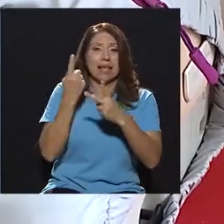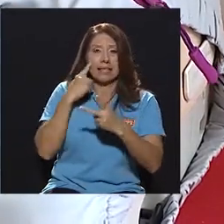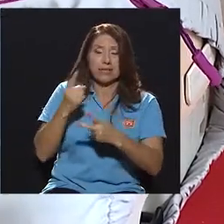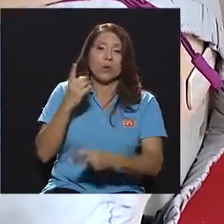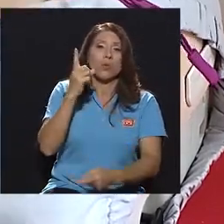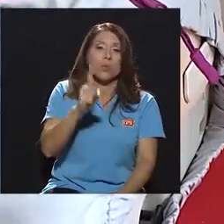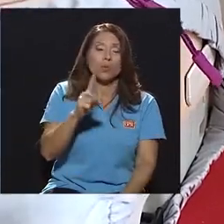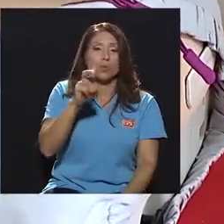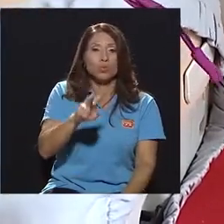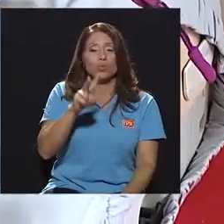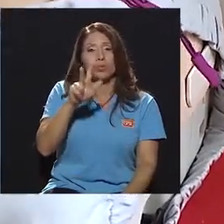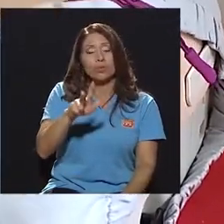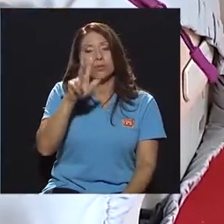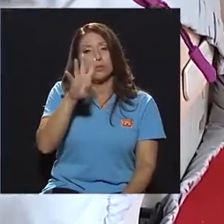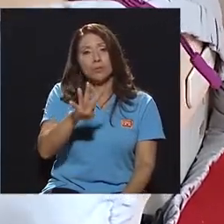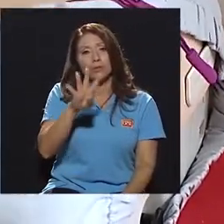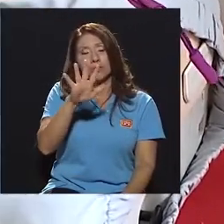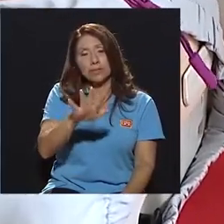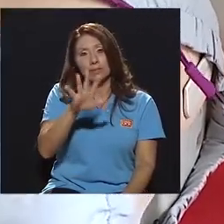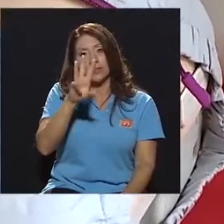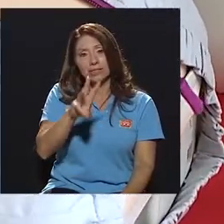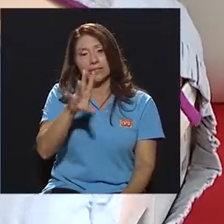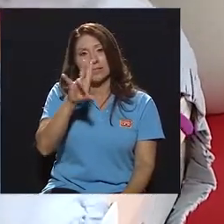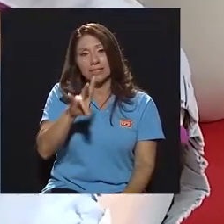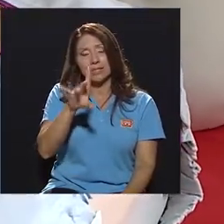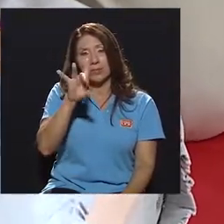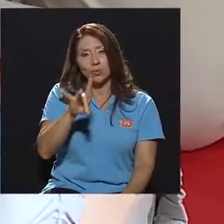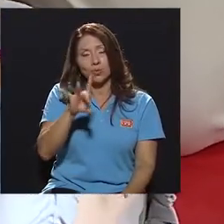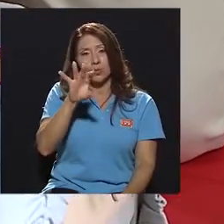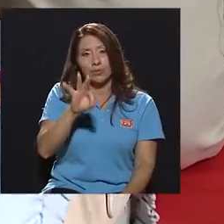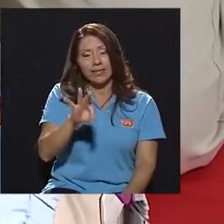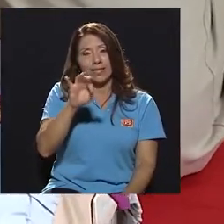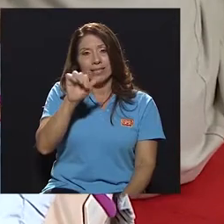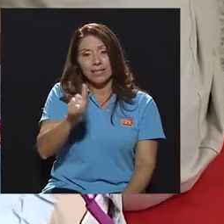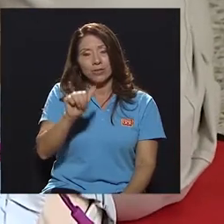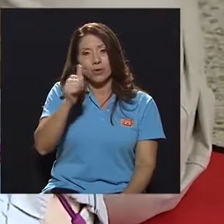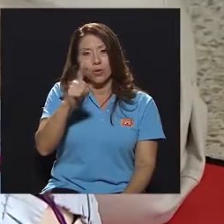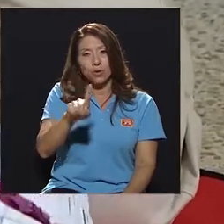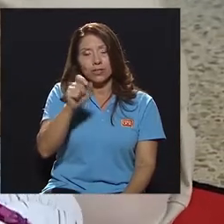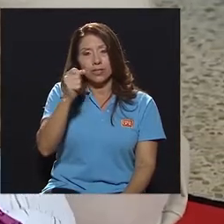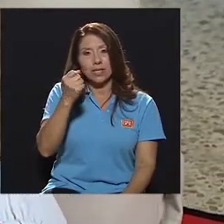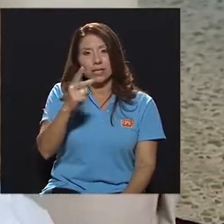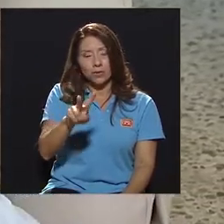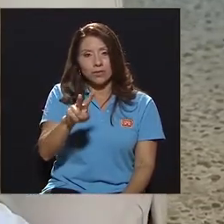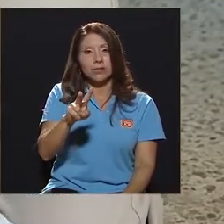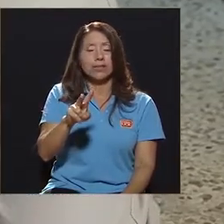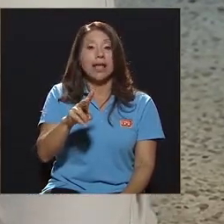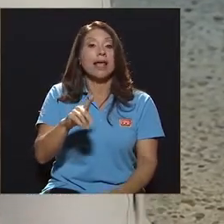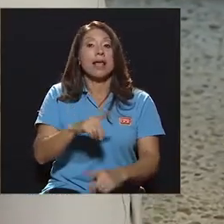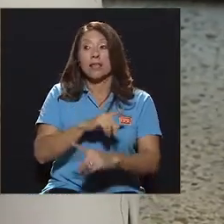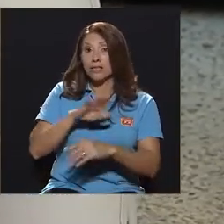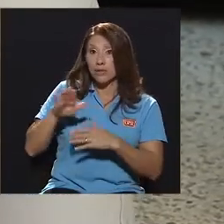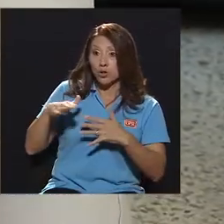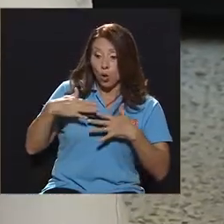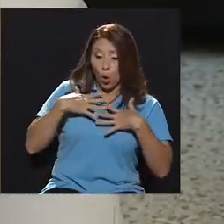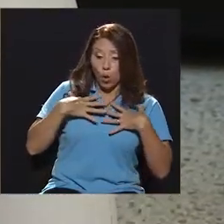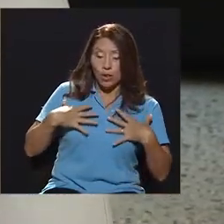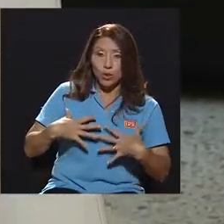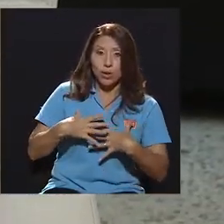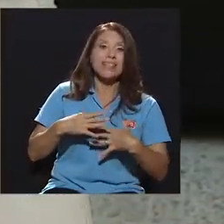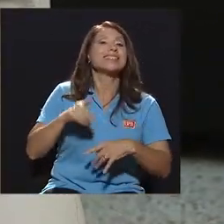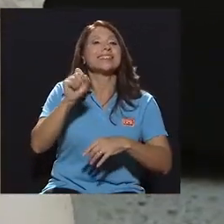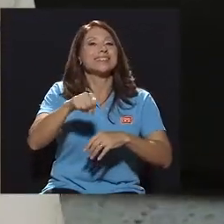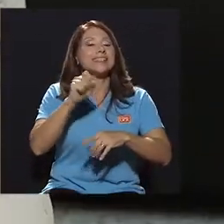compresiones uno dos tres cuatro cinco seis siete ocho nueve diez once sí pero la